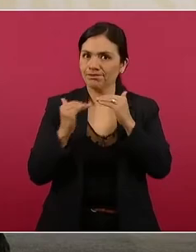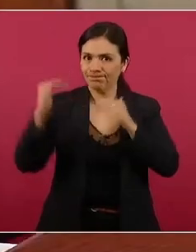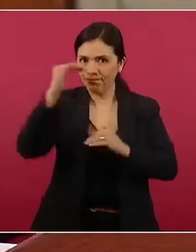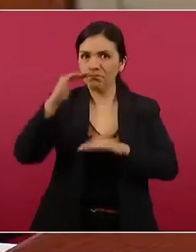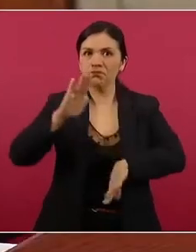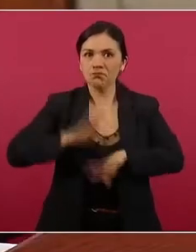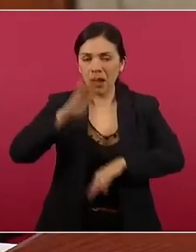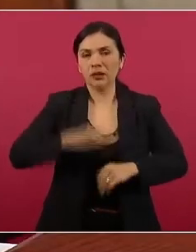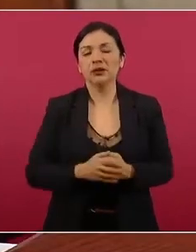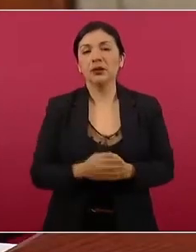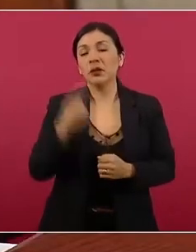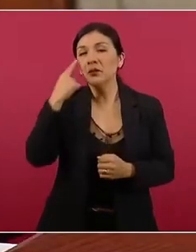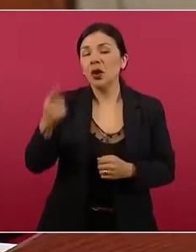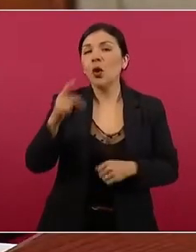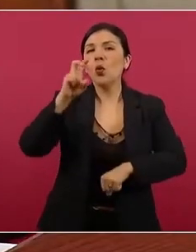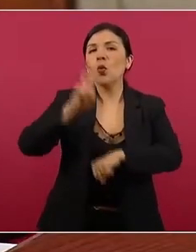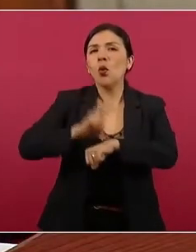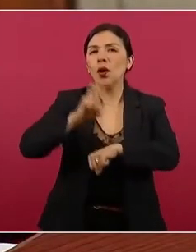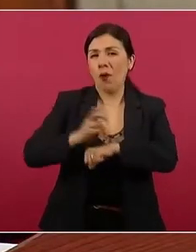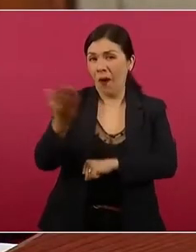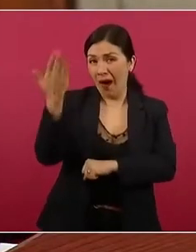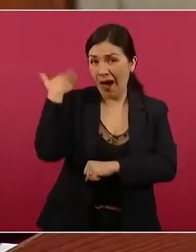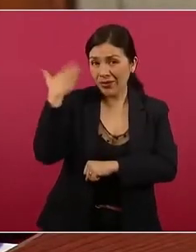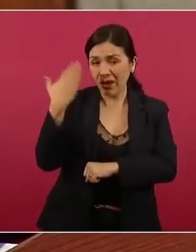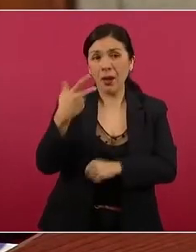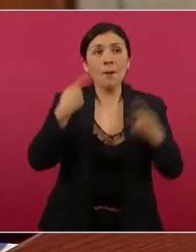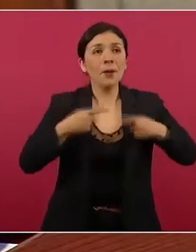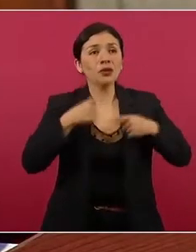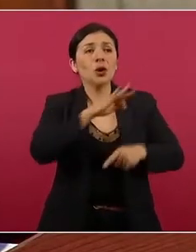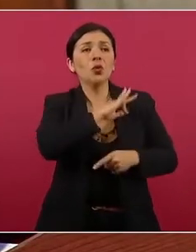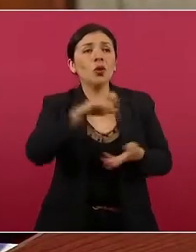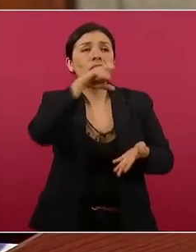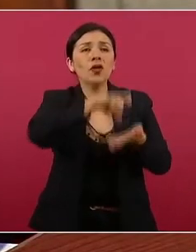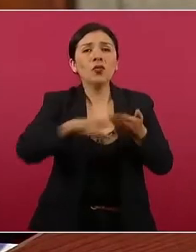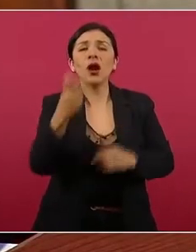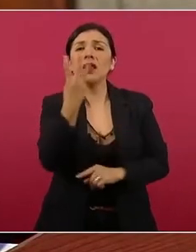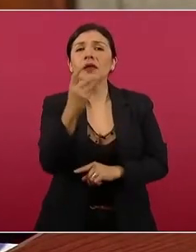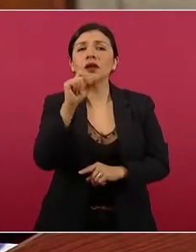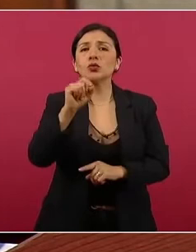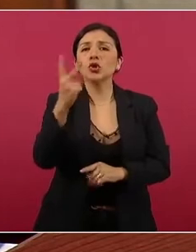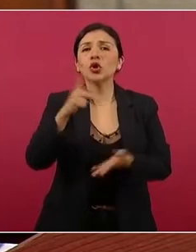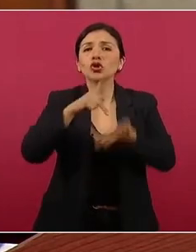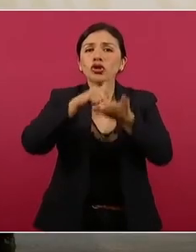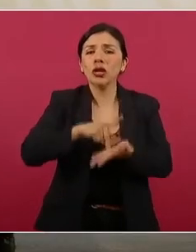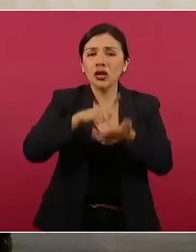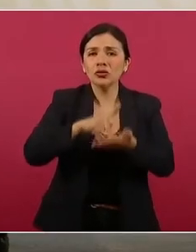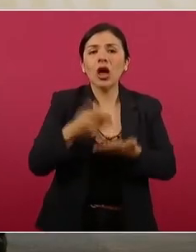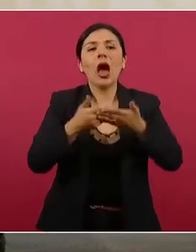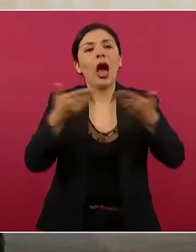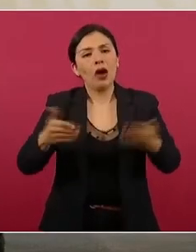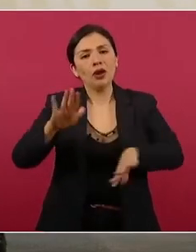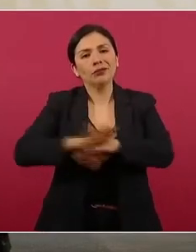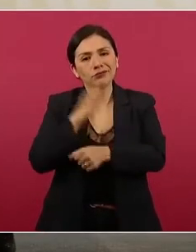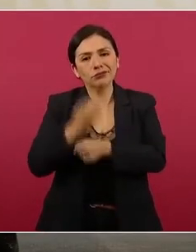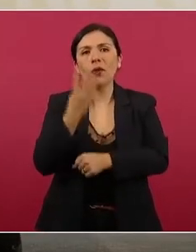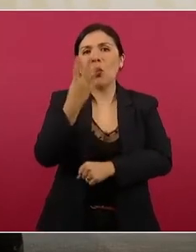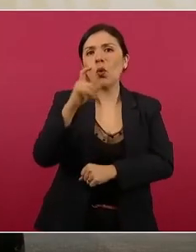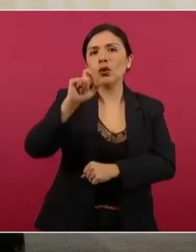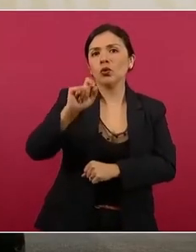En el caso del huevo alcanzaba para tres punto dos y ahora alcanza para cuatro punto tres.